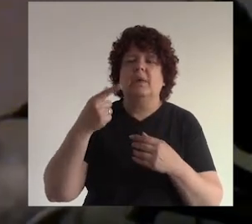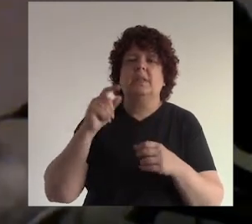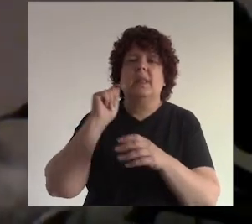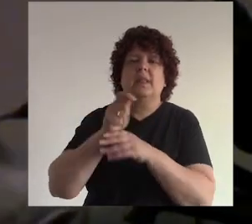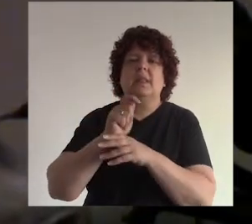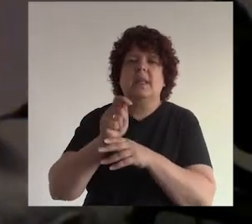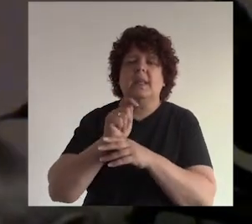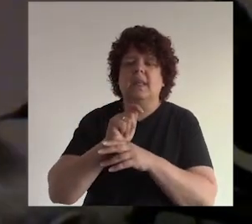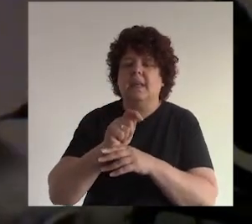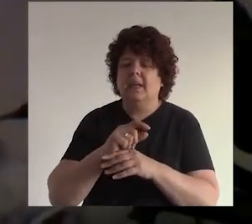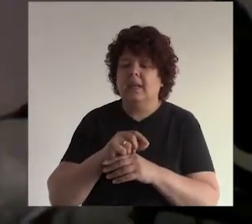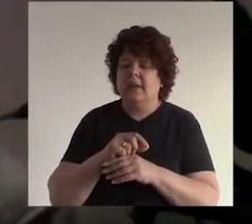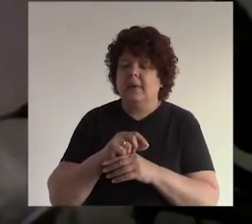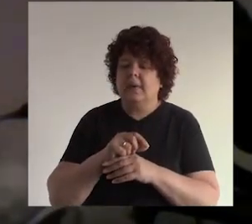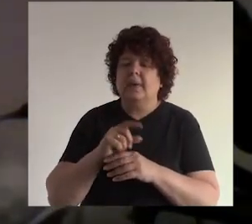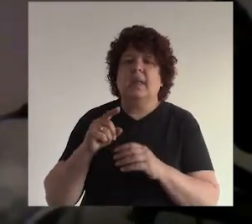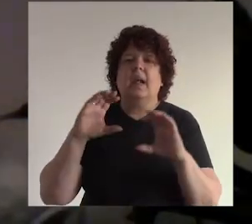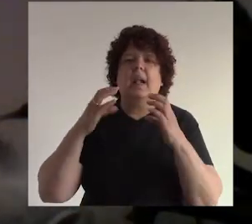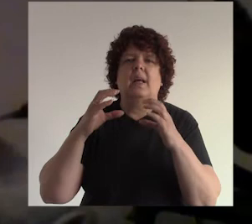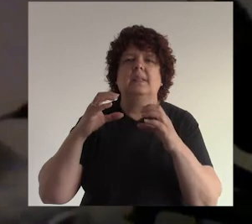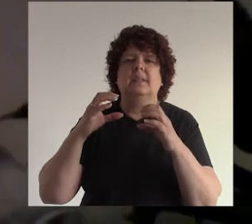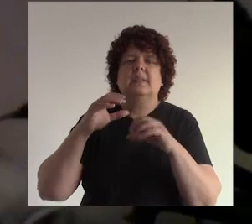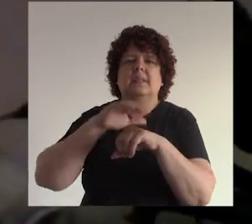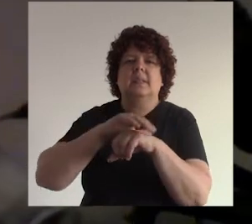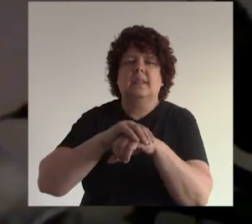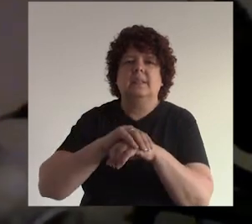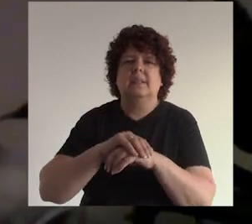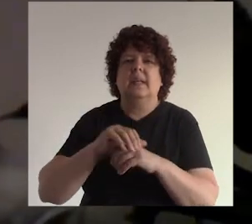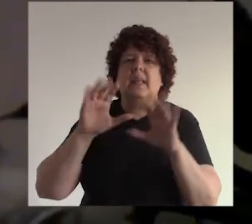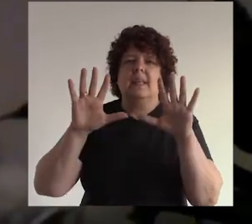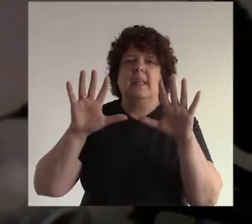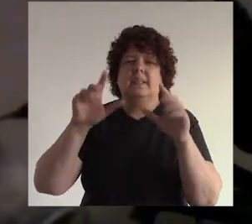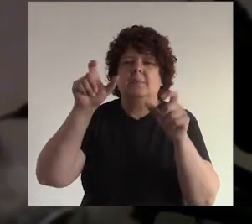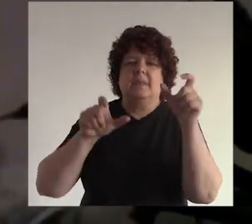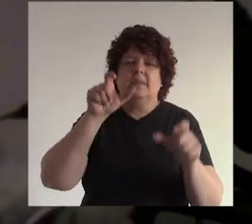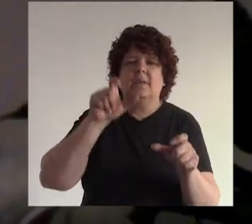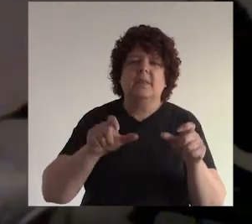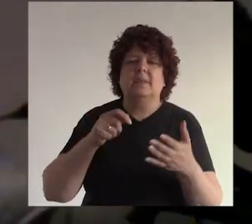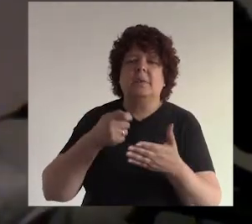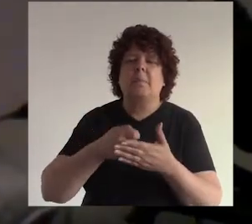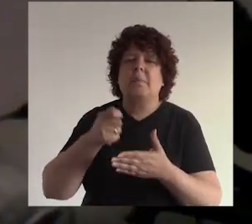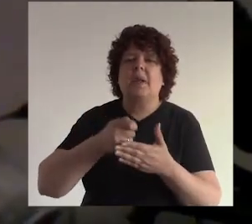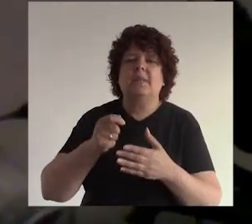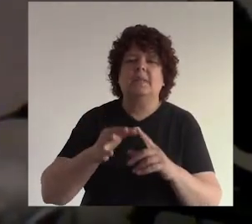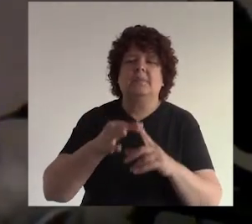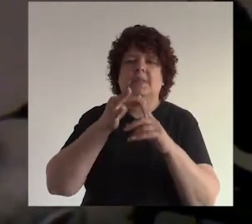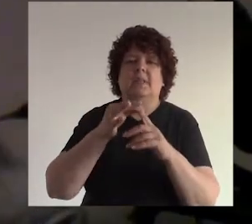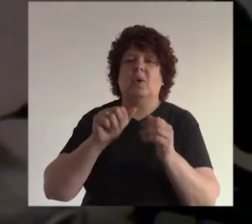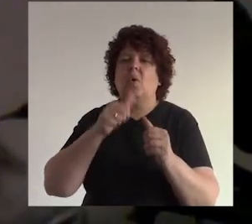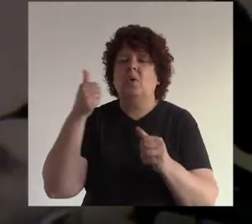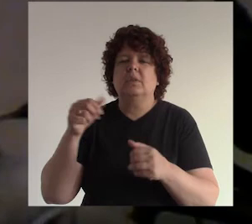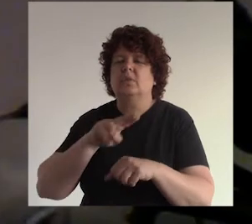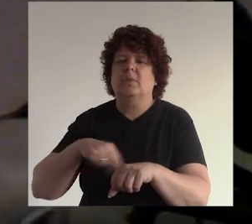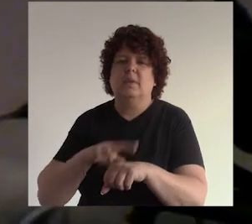voy a hacer un taller online de cursos de inglés ya las primeras diez personas tienen un precio especial los demás pagan el